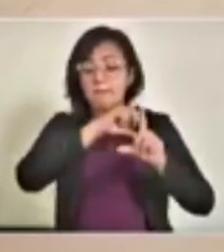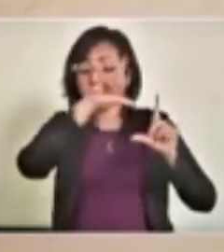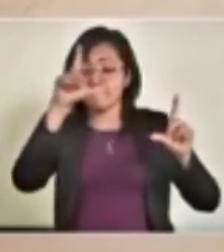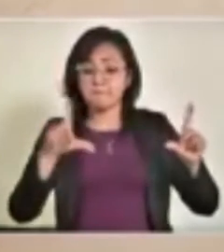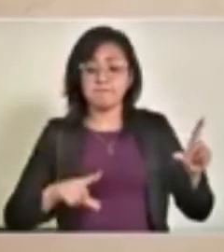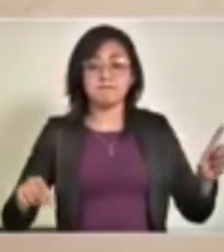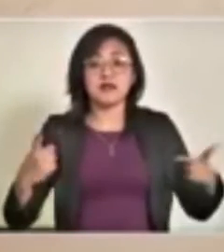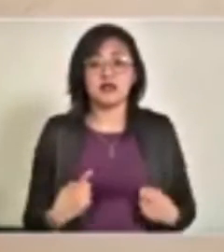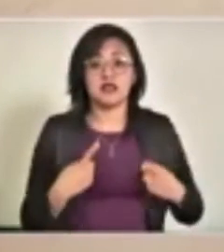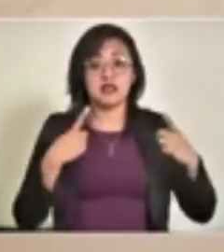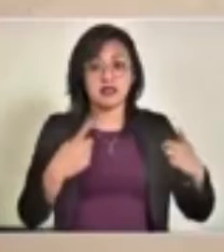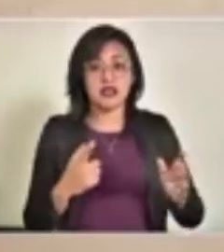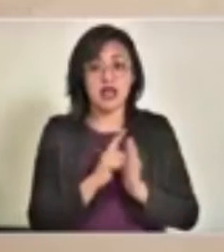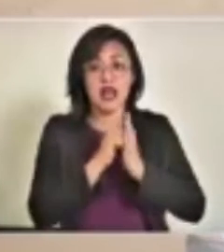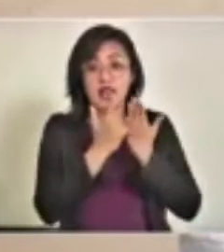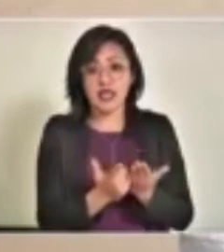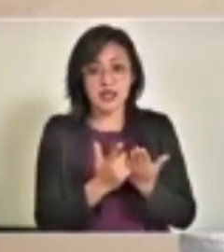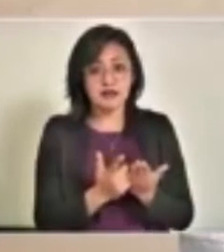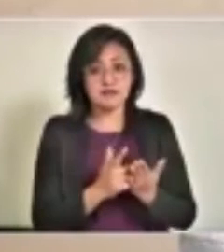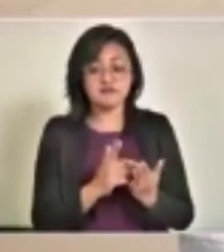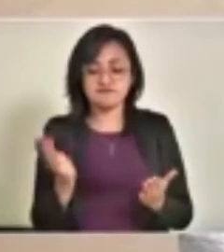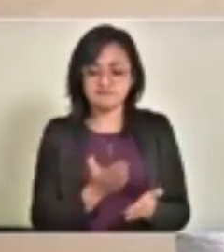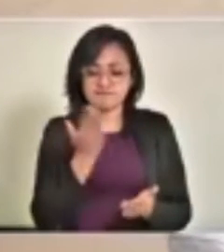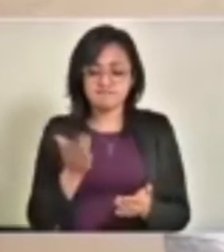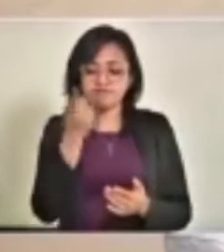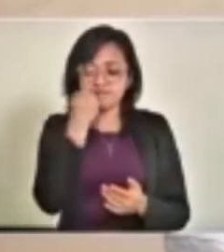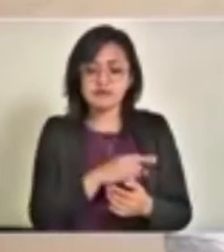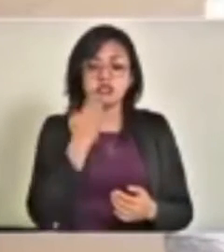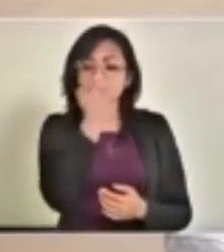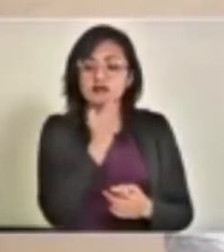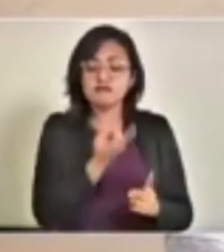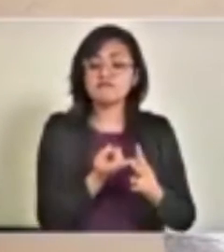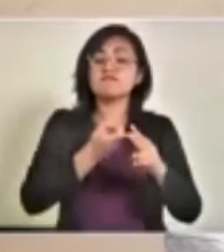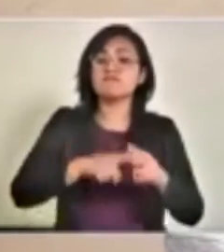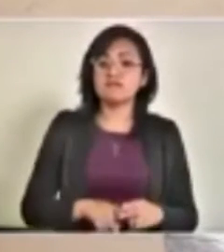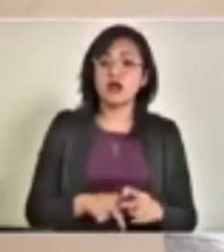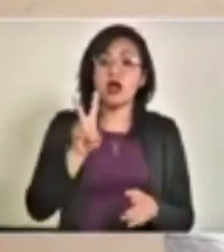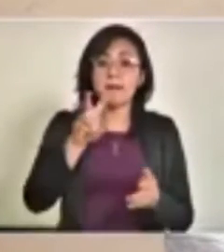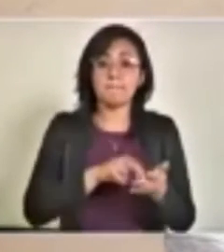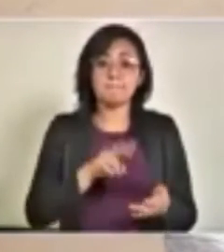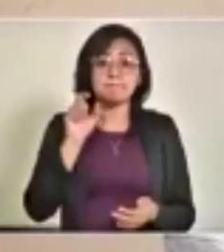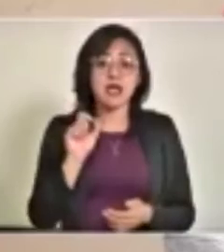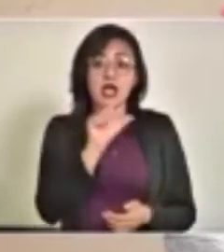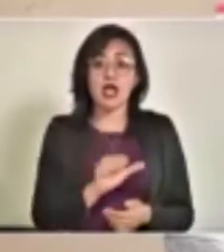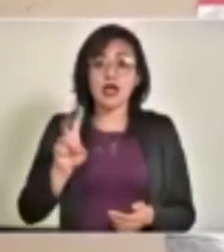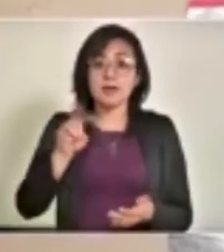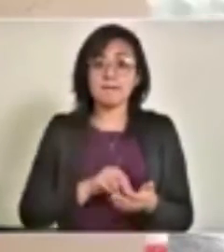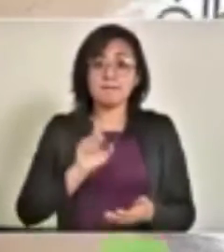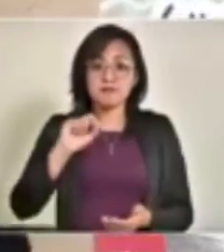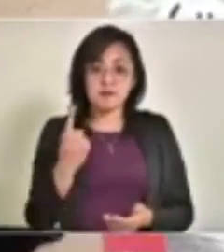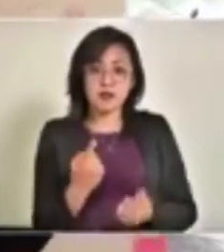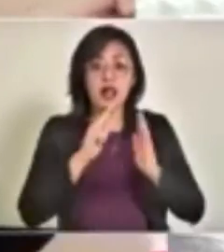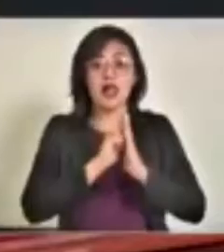la entrega de los libros de texto para el siglo escolar 2020-2021. Libro